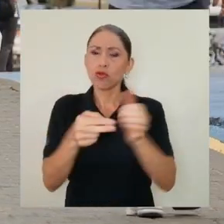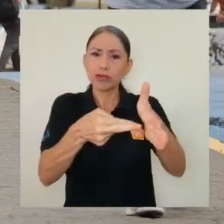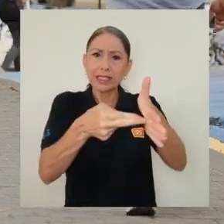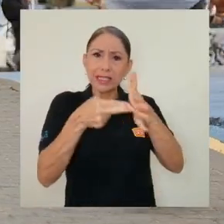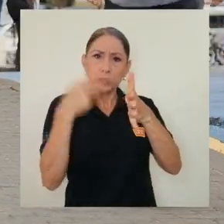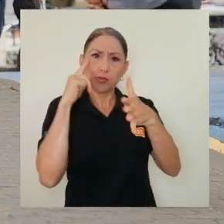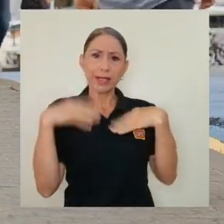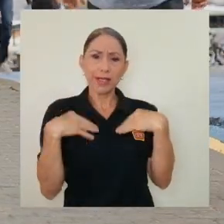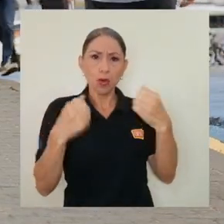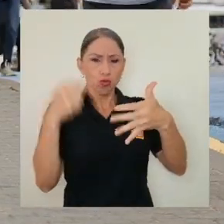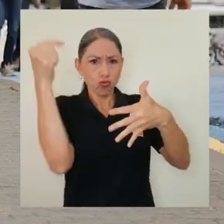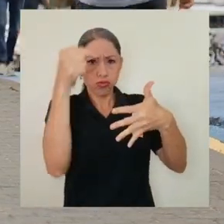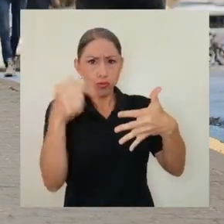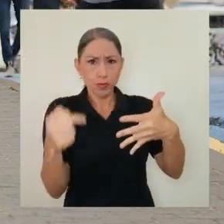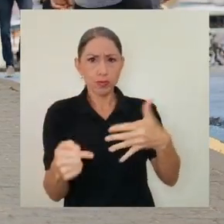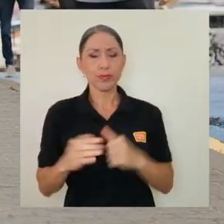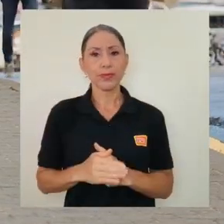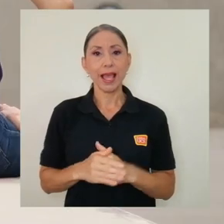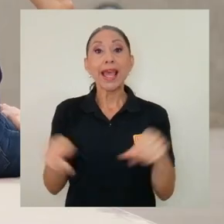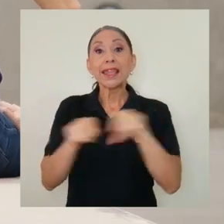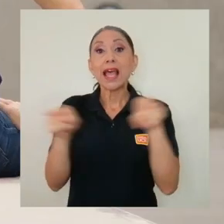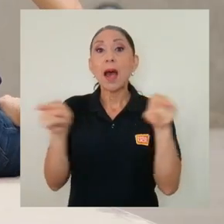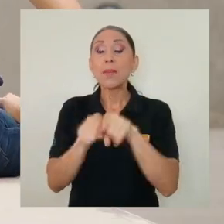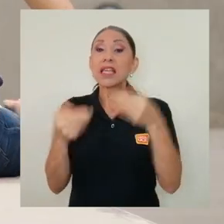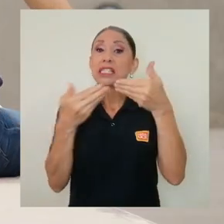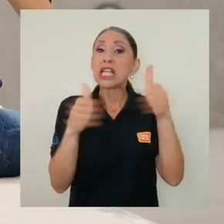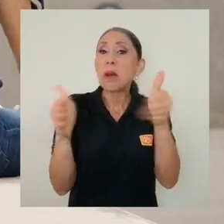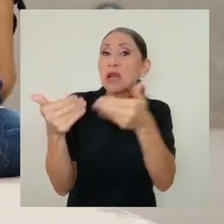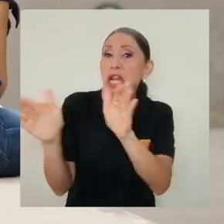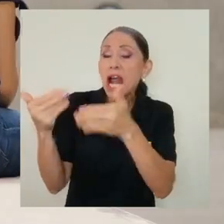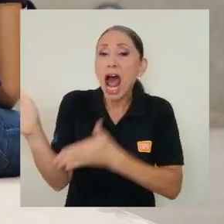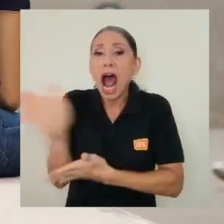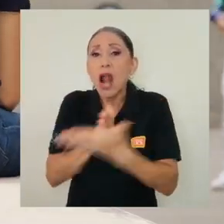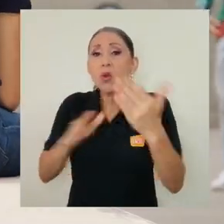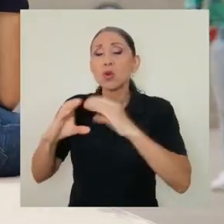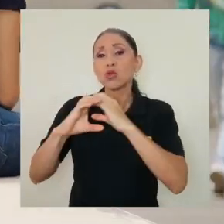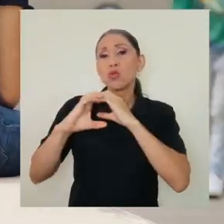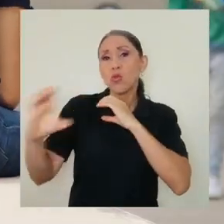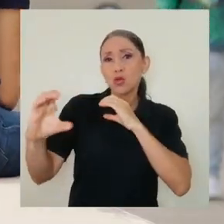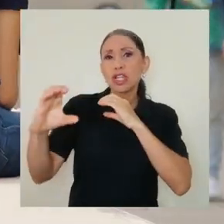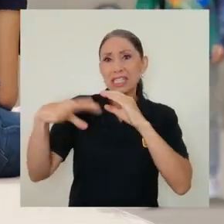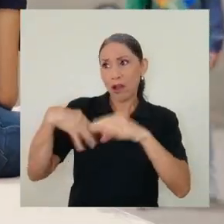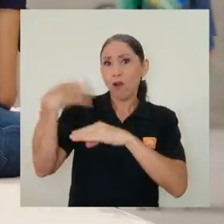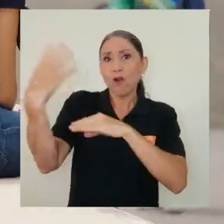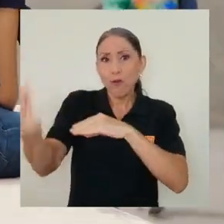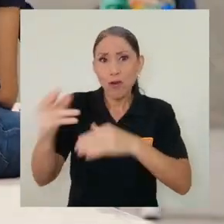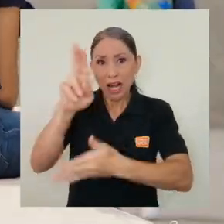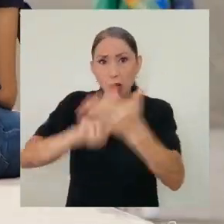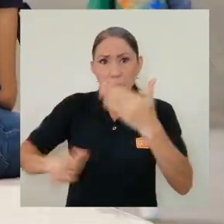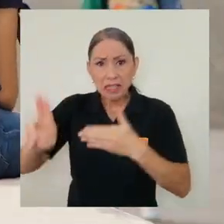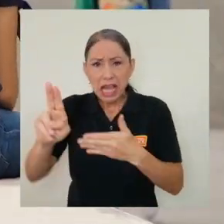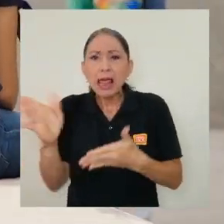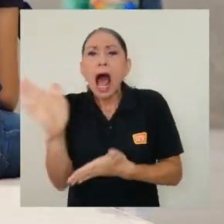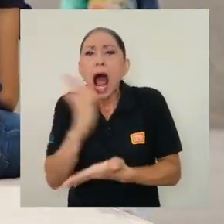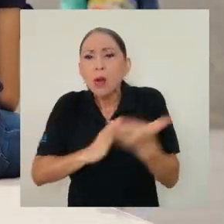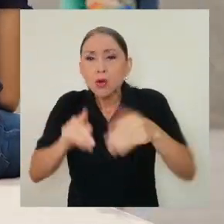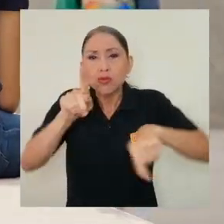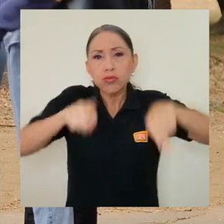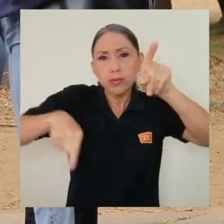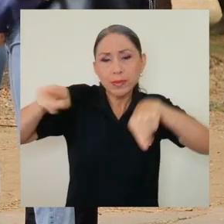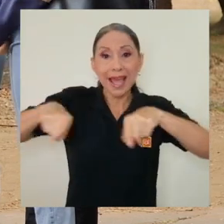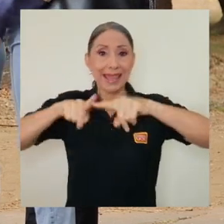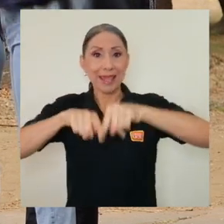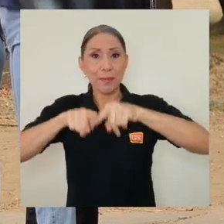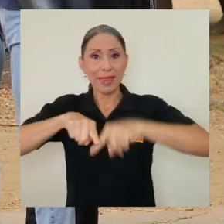sanitarias. Se habilitará algunas rutas y horarios de buses externos de la universidad según las necesidades